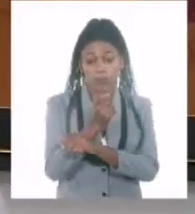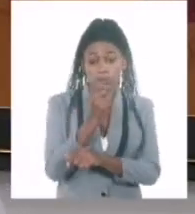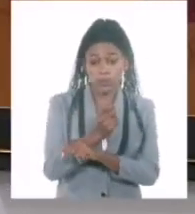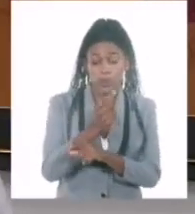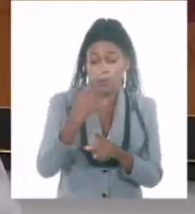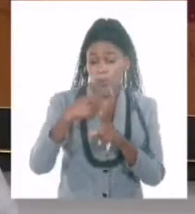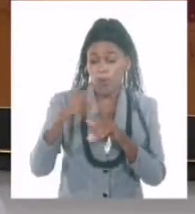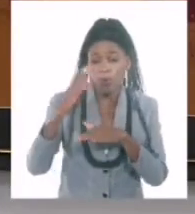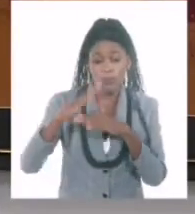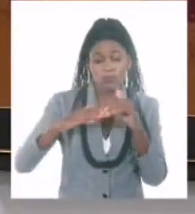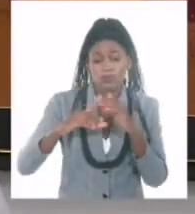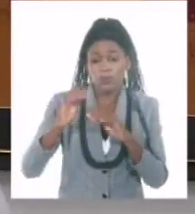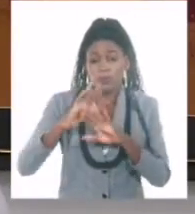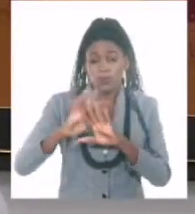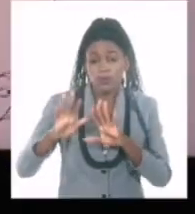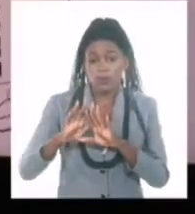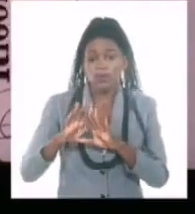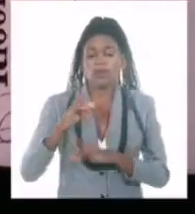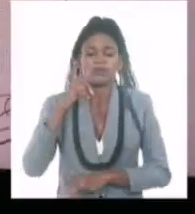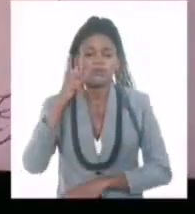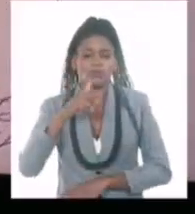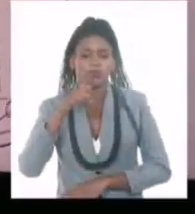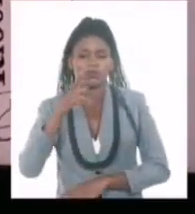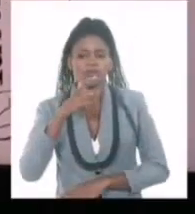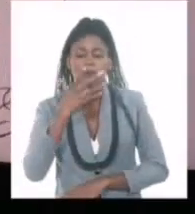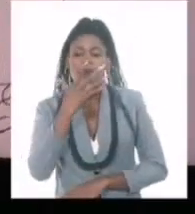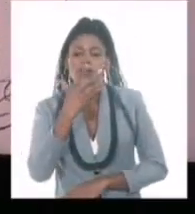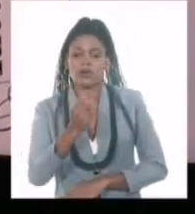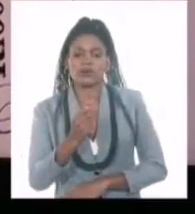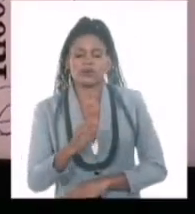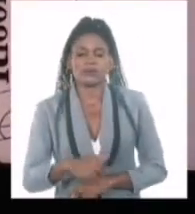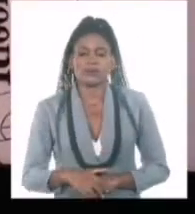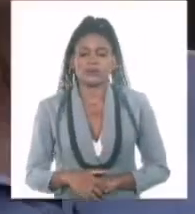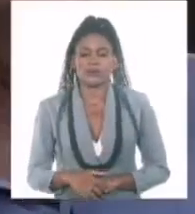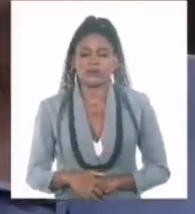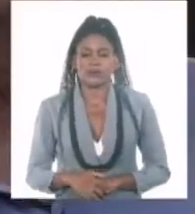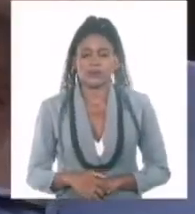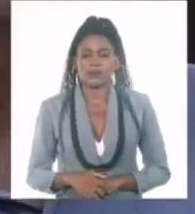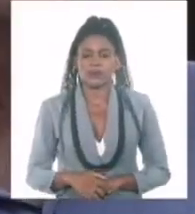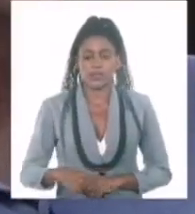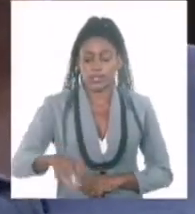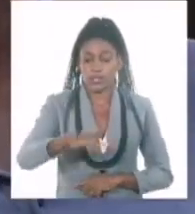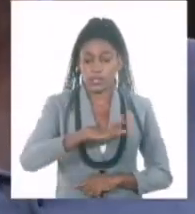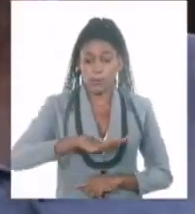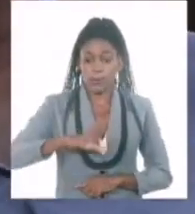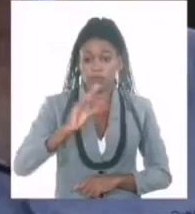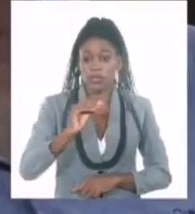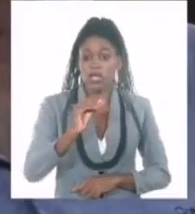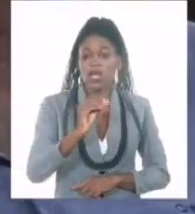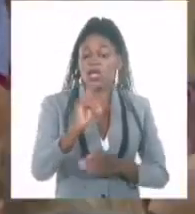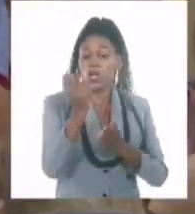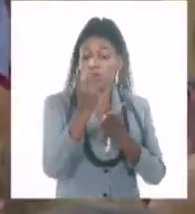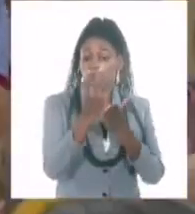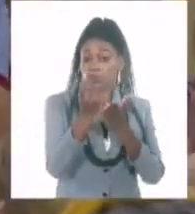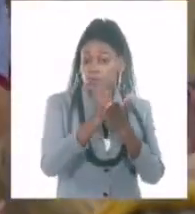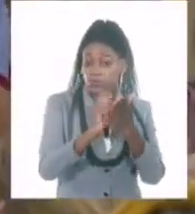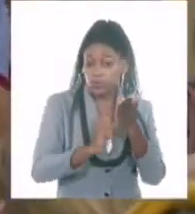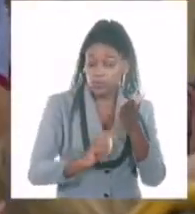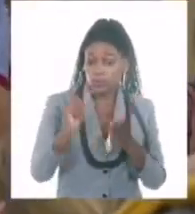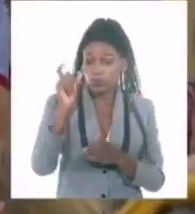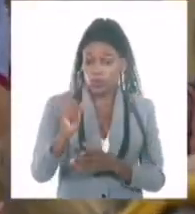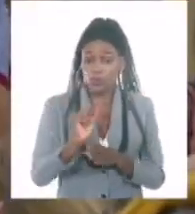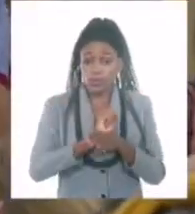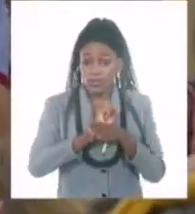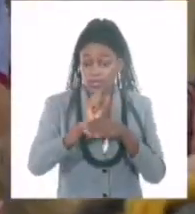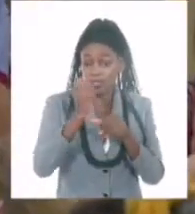cosa, trato de hacerle culto al lenguaje. El espacio, el autor y su obra, que promueve el Instituto Cubano del Libro, reconoció el valor